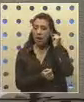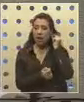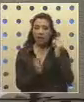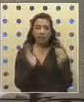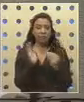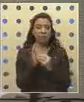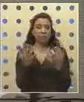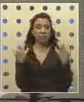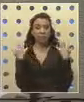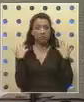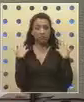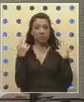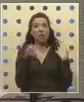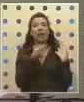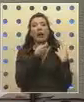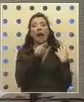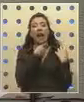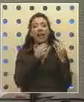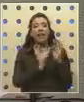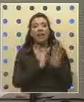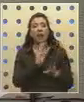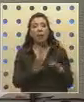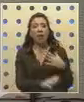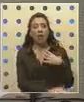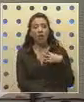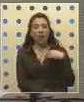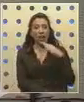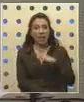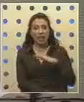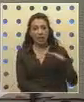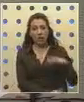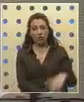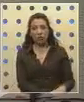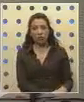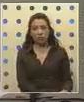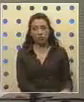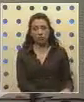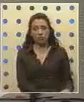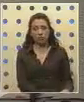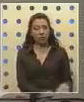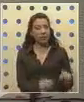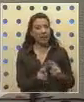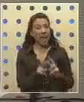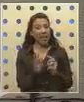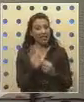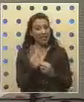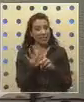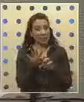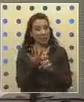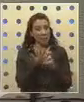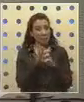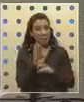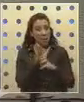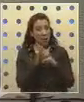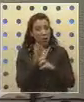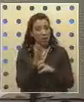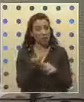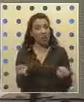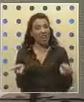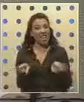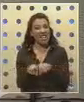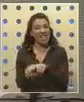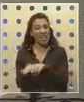legal, como garante del cuidado de los hijos. Lo que establece este proyecto es la